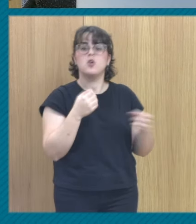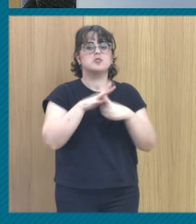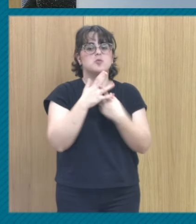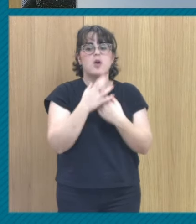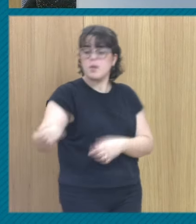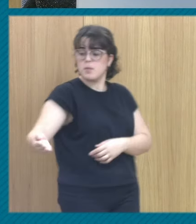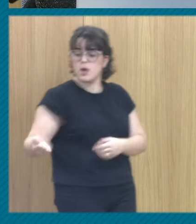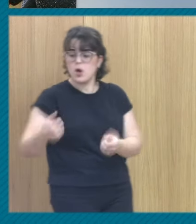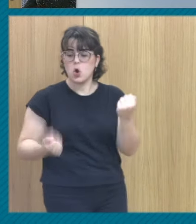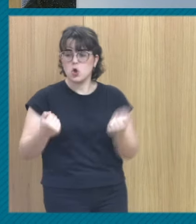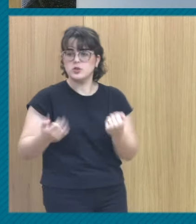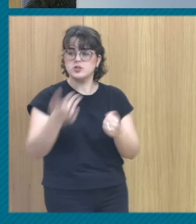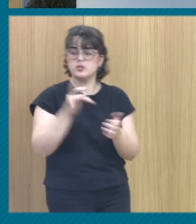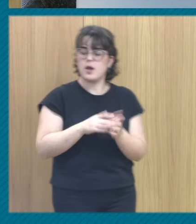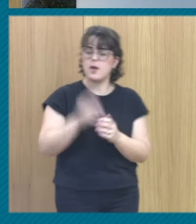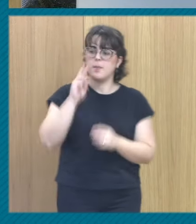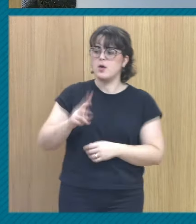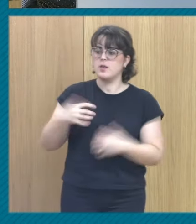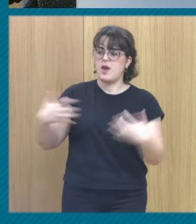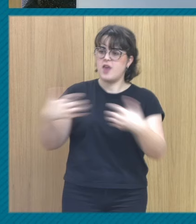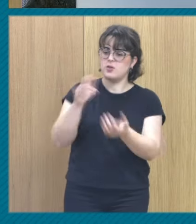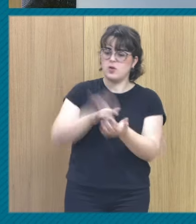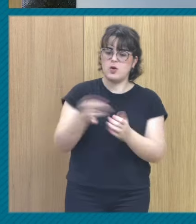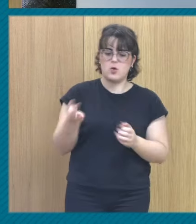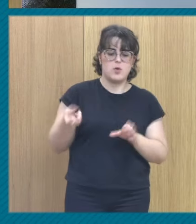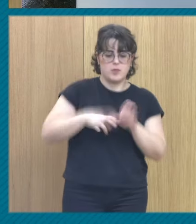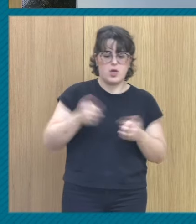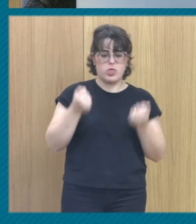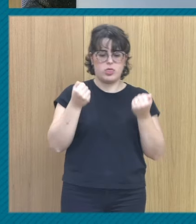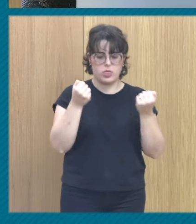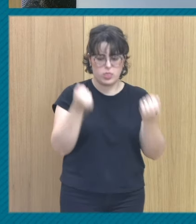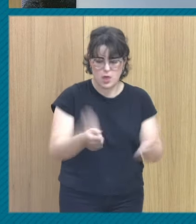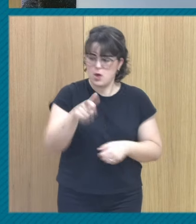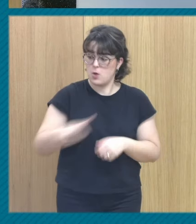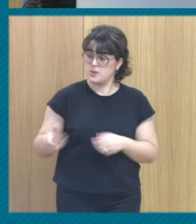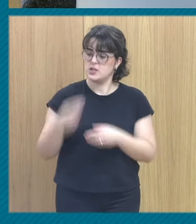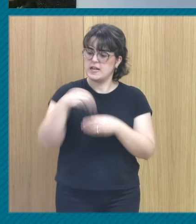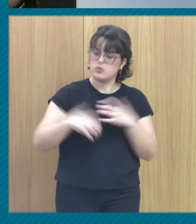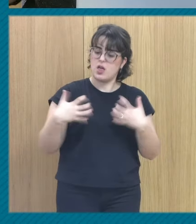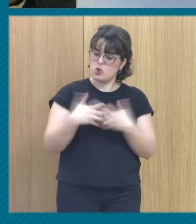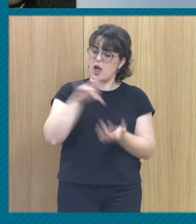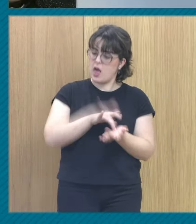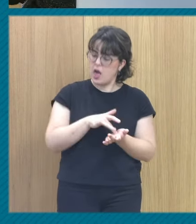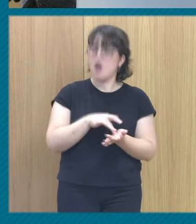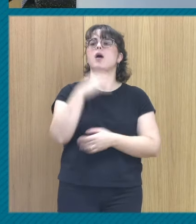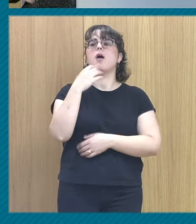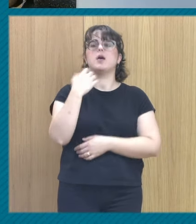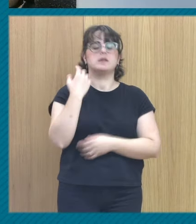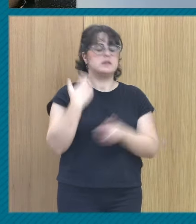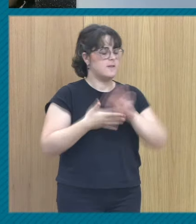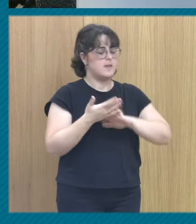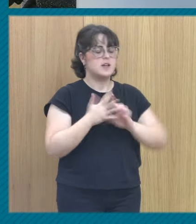abre cada vez que paso por donde tuve el accidente cuando me vuelvo a montar en coche cuando vuelvo a ir con las personas con las que estaba cuando tuve... Hay un montón de